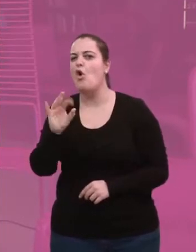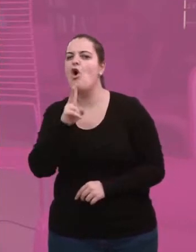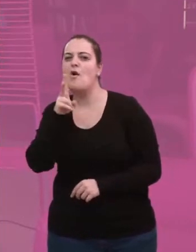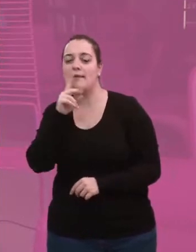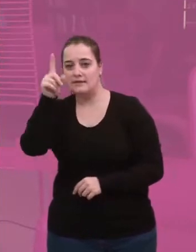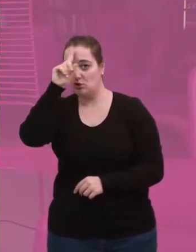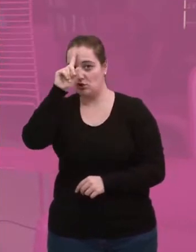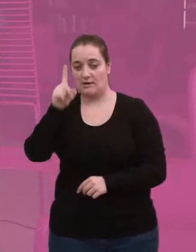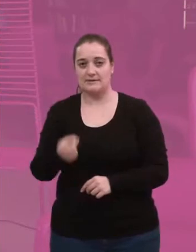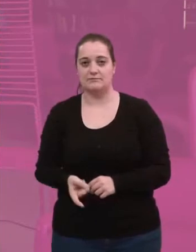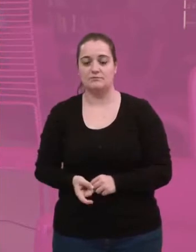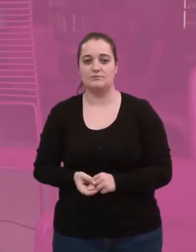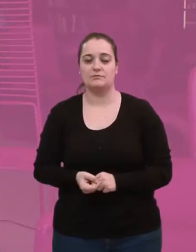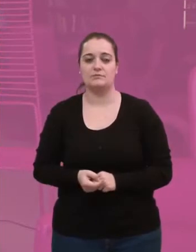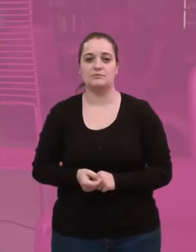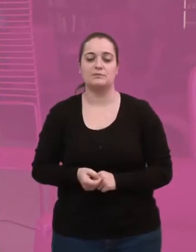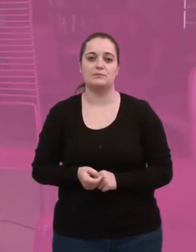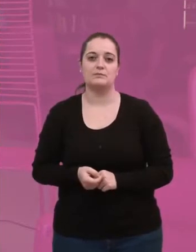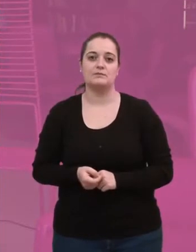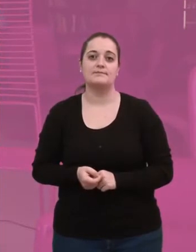de decir si es un azul o es un verde.